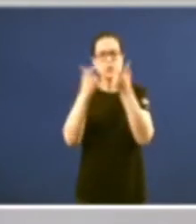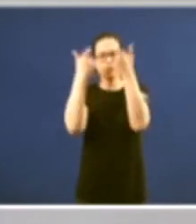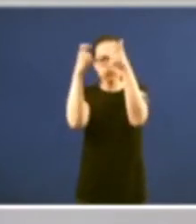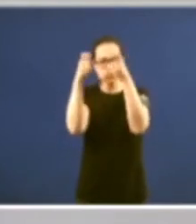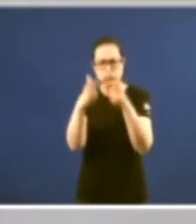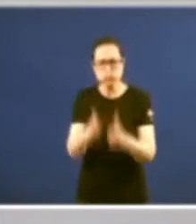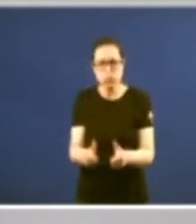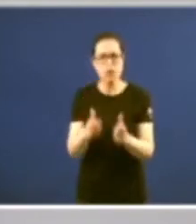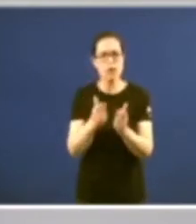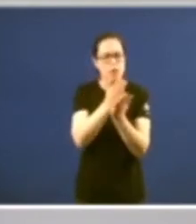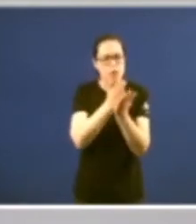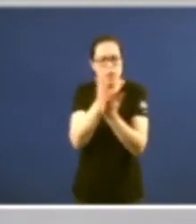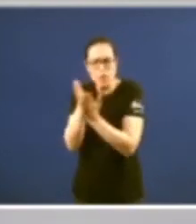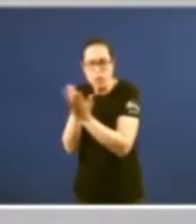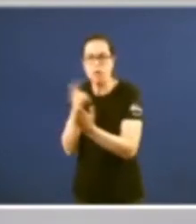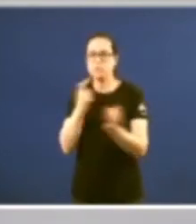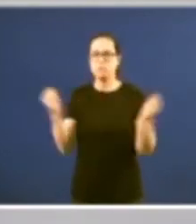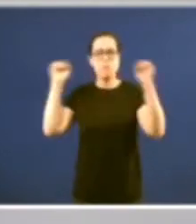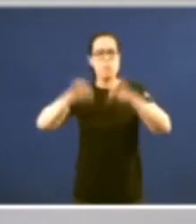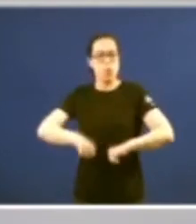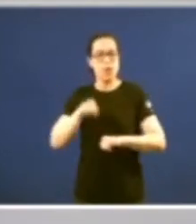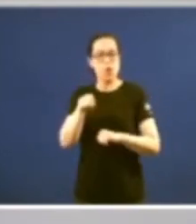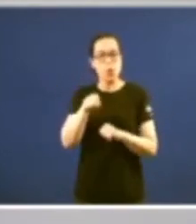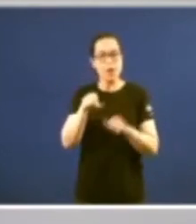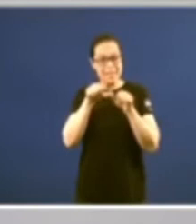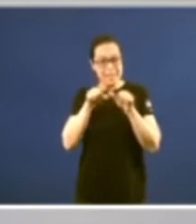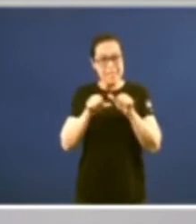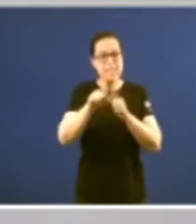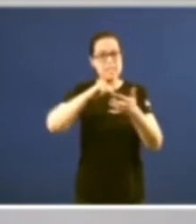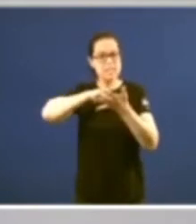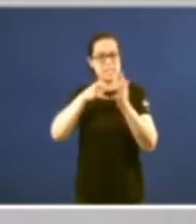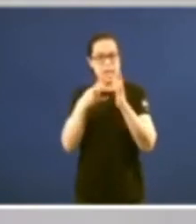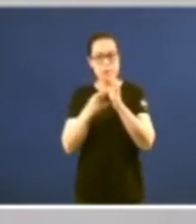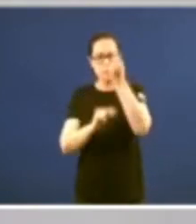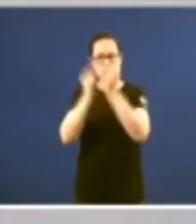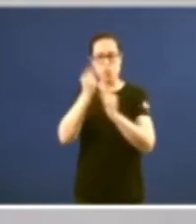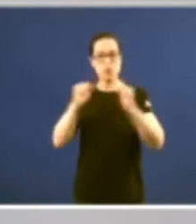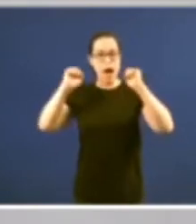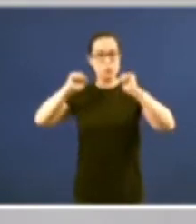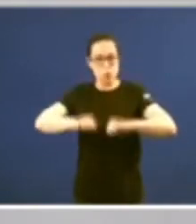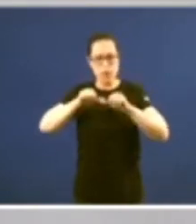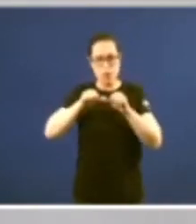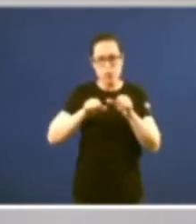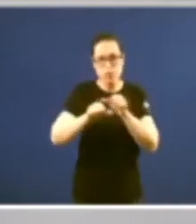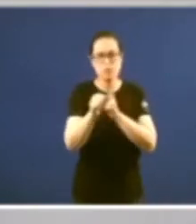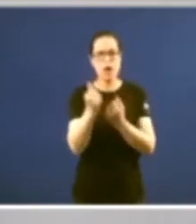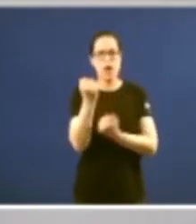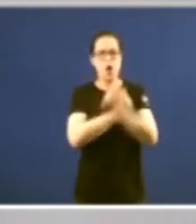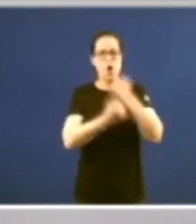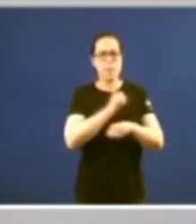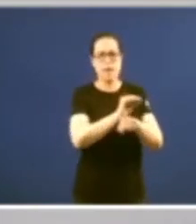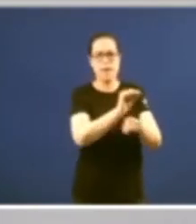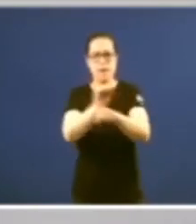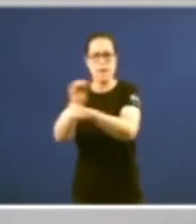presupuestarias suficientes y que permiten a través del sistema de aprobación presupuestaria la ordenación económica de la vida pública